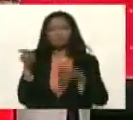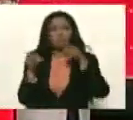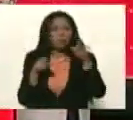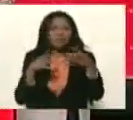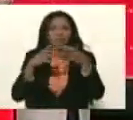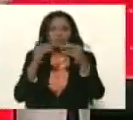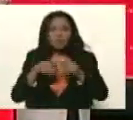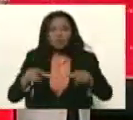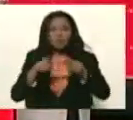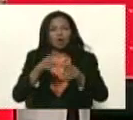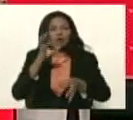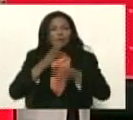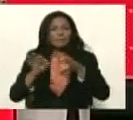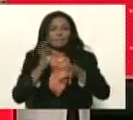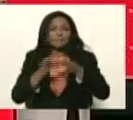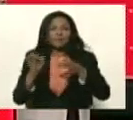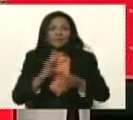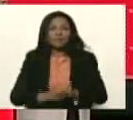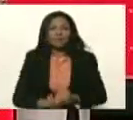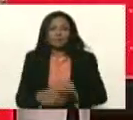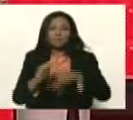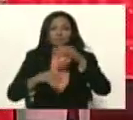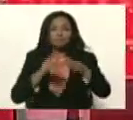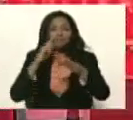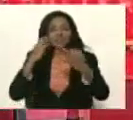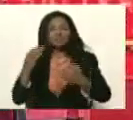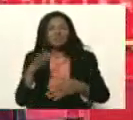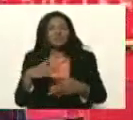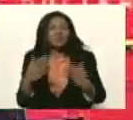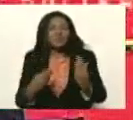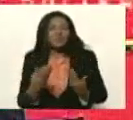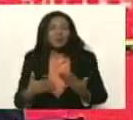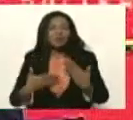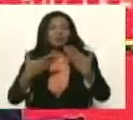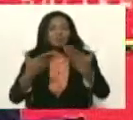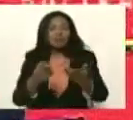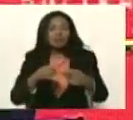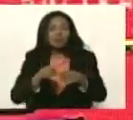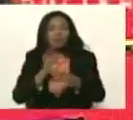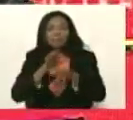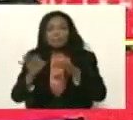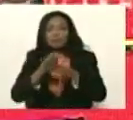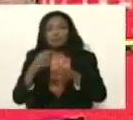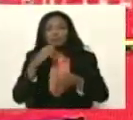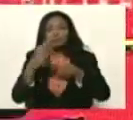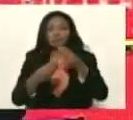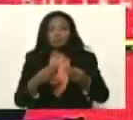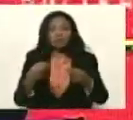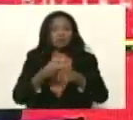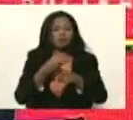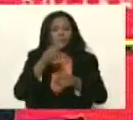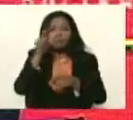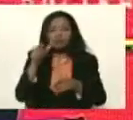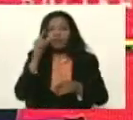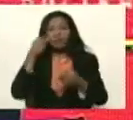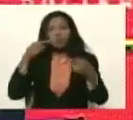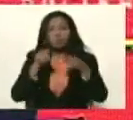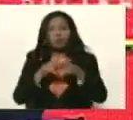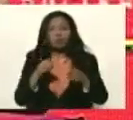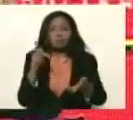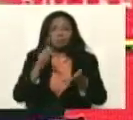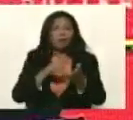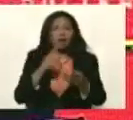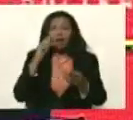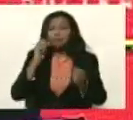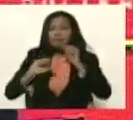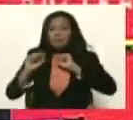con el petro, y un paso seguro, es entregarle petro, como ya lo hice, a los gobernadores, a las gobernadoras, ahí están ellos, mira,